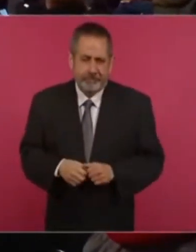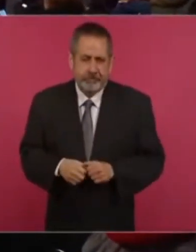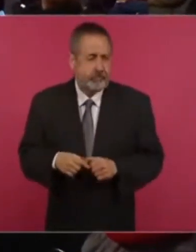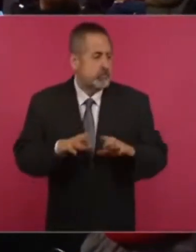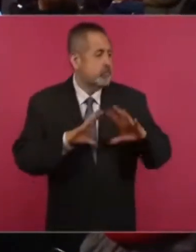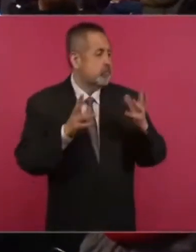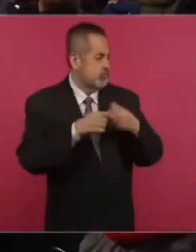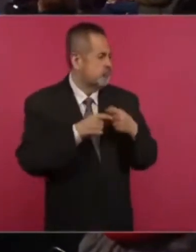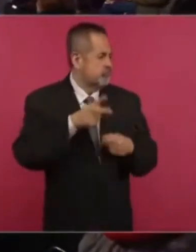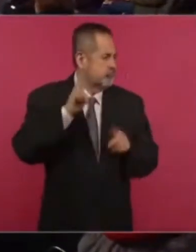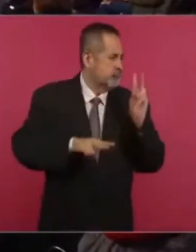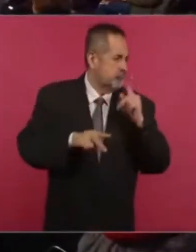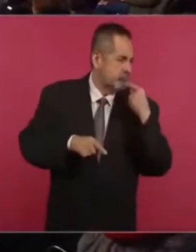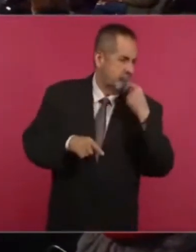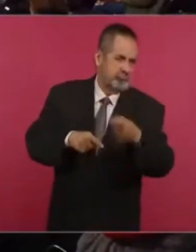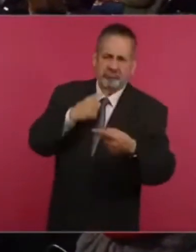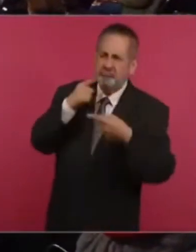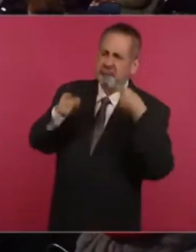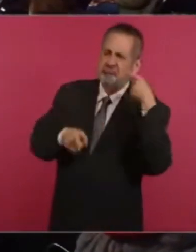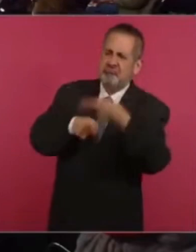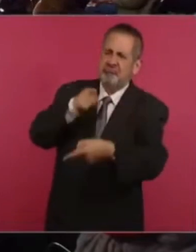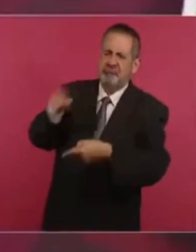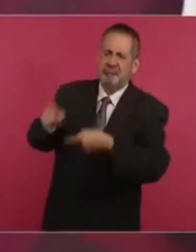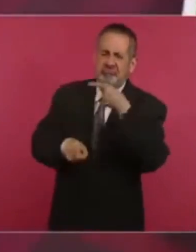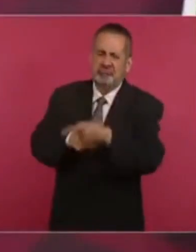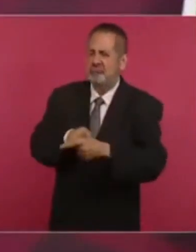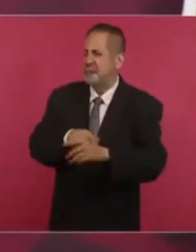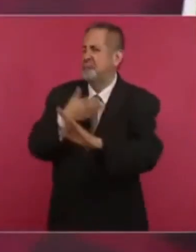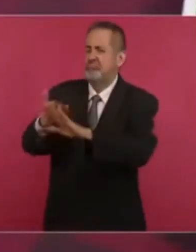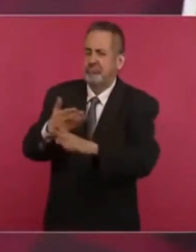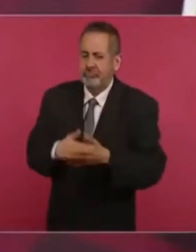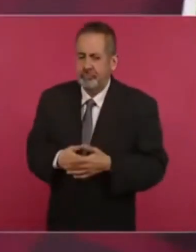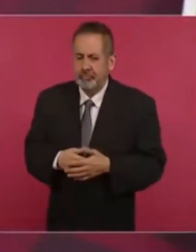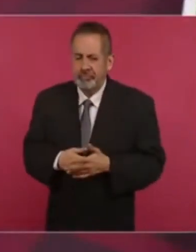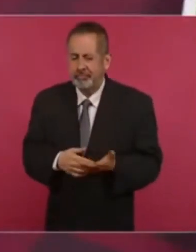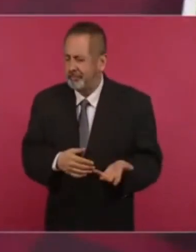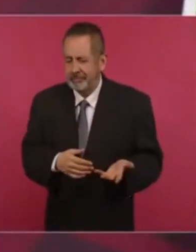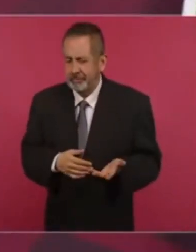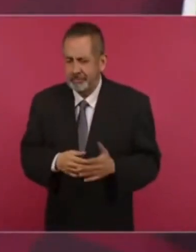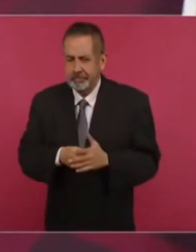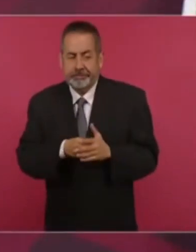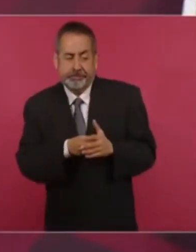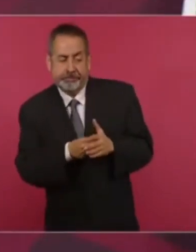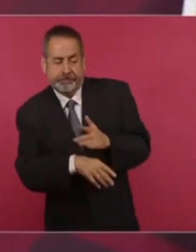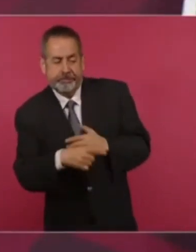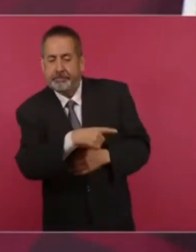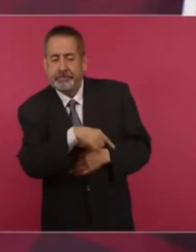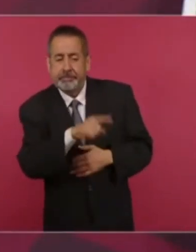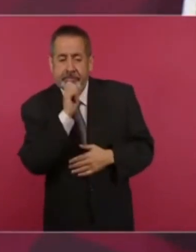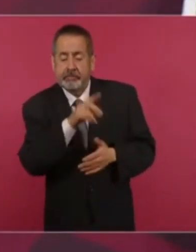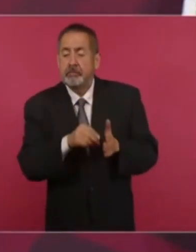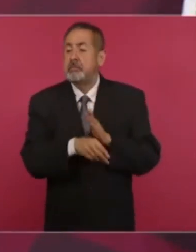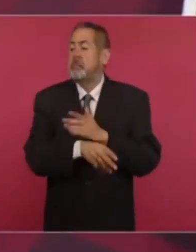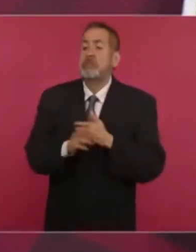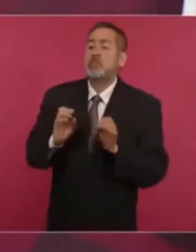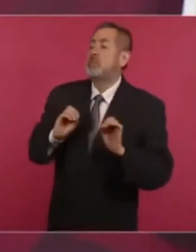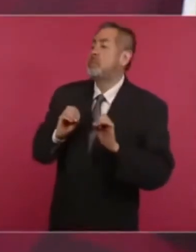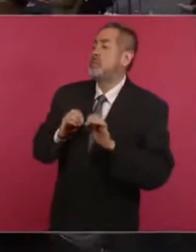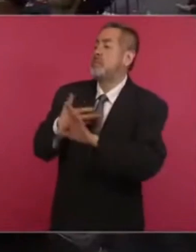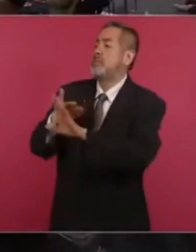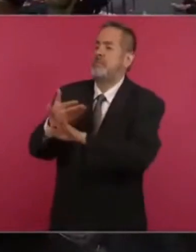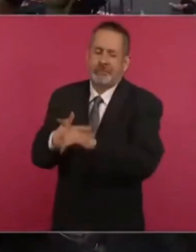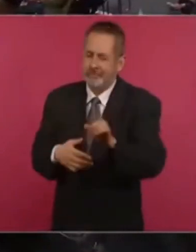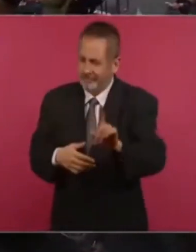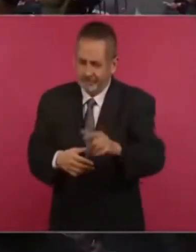juicio sumario y ocultar los hechos. y que